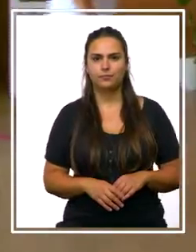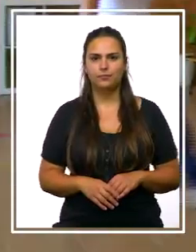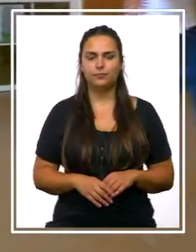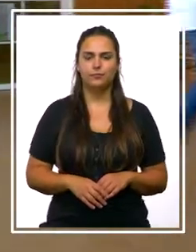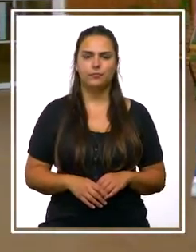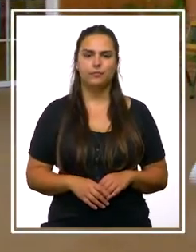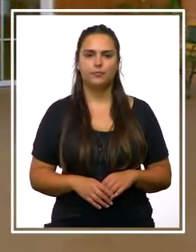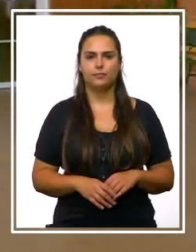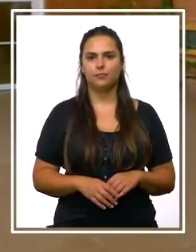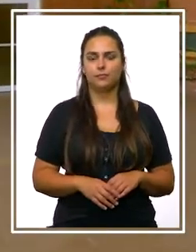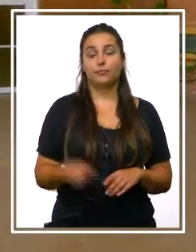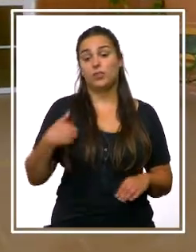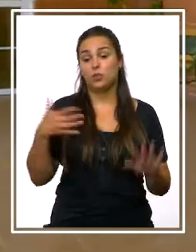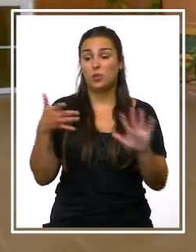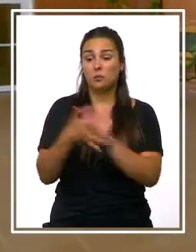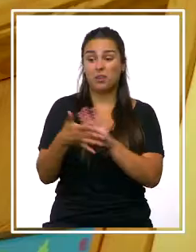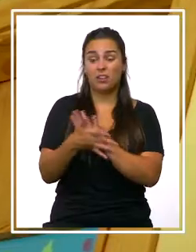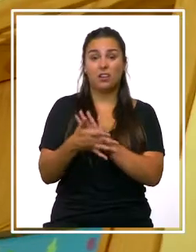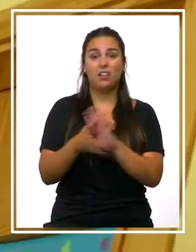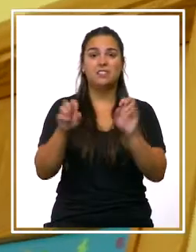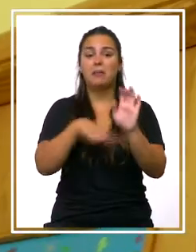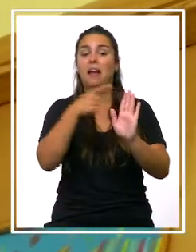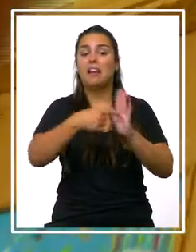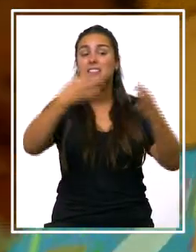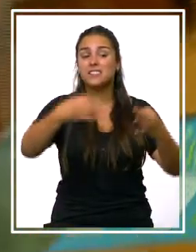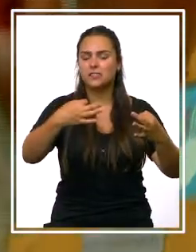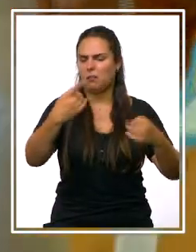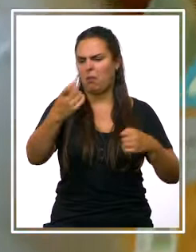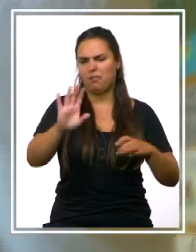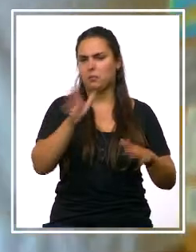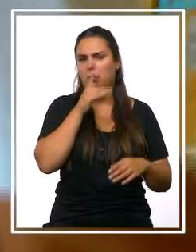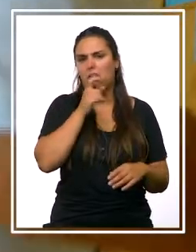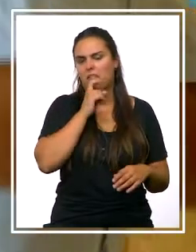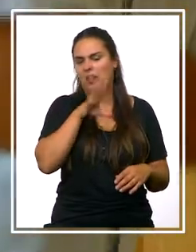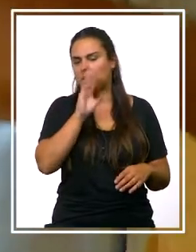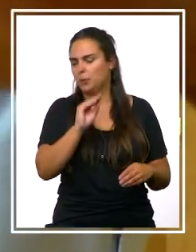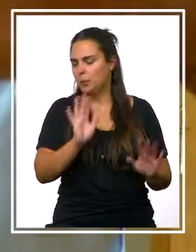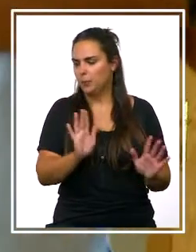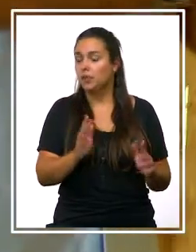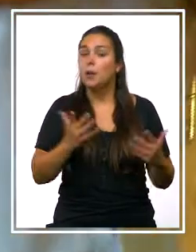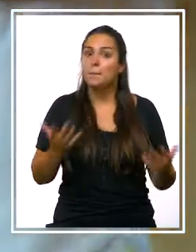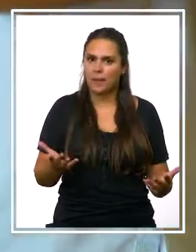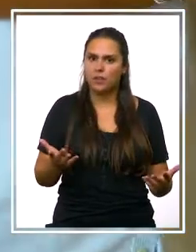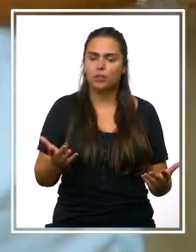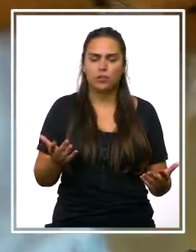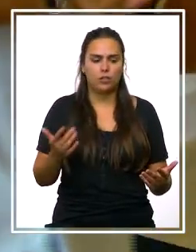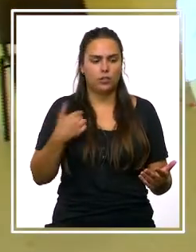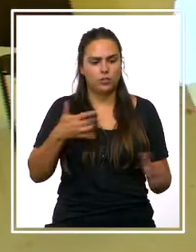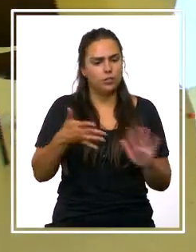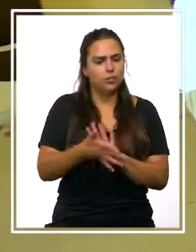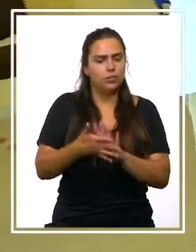Yo tampoco le voy explicar a José Manuel lo que es la legislación en sí, porque es muy complicado de entender, pero sí